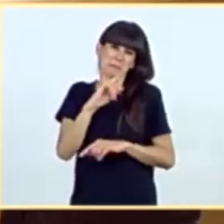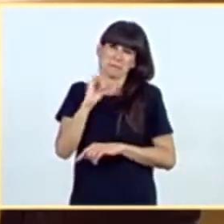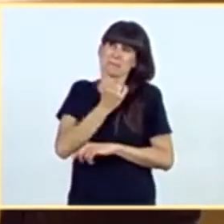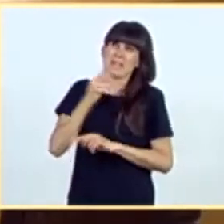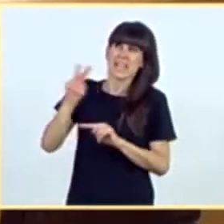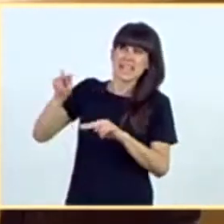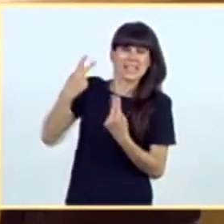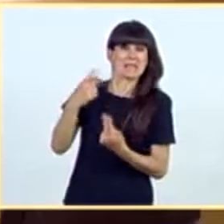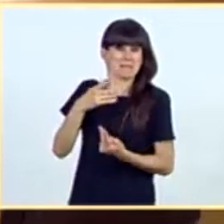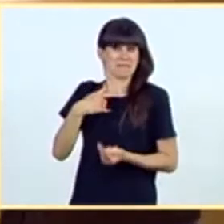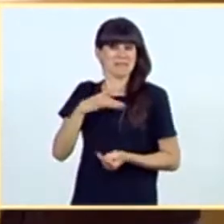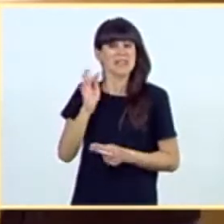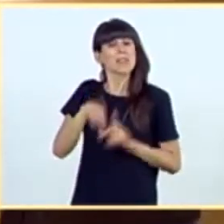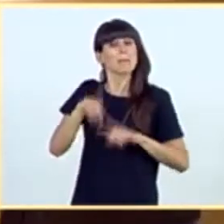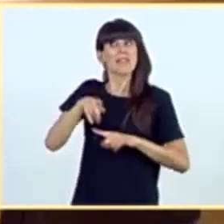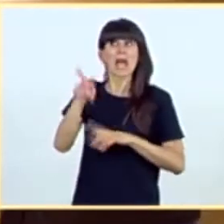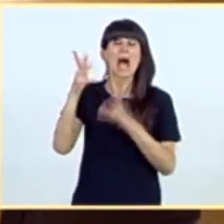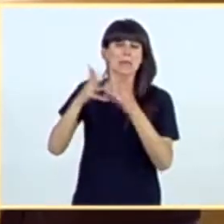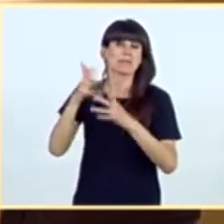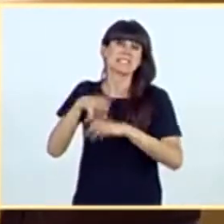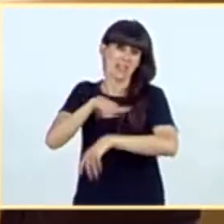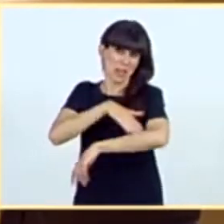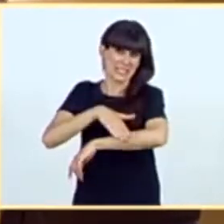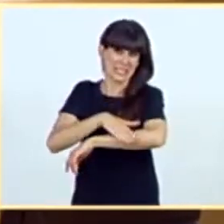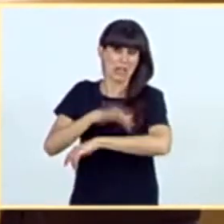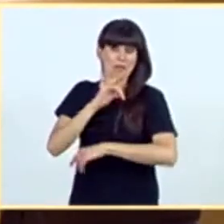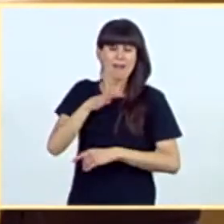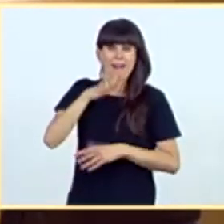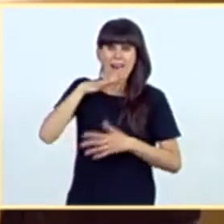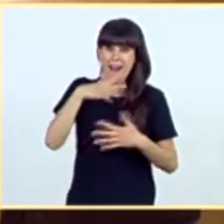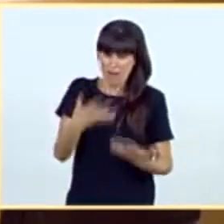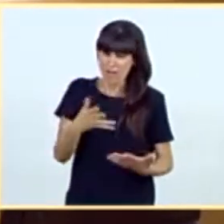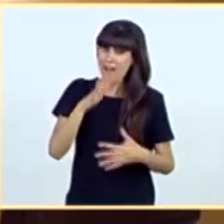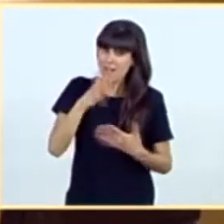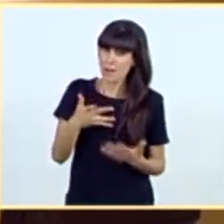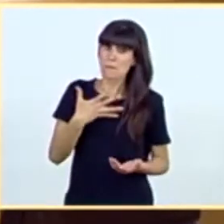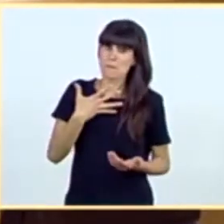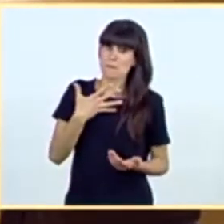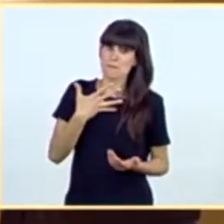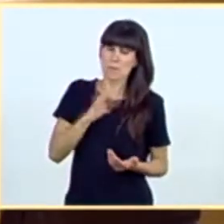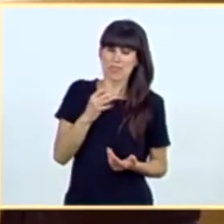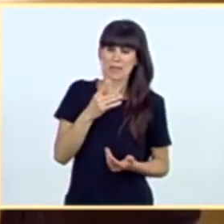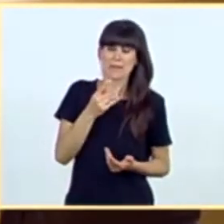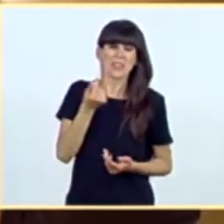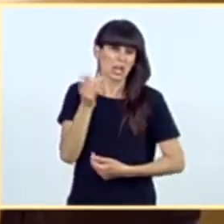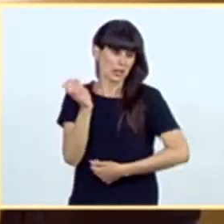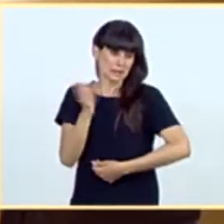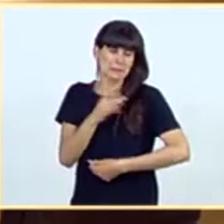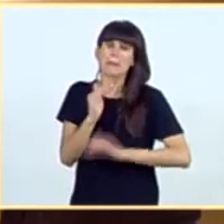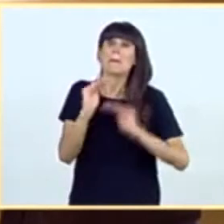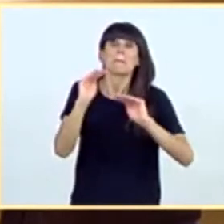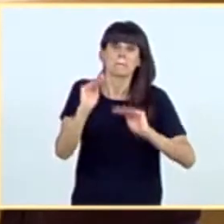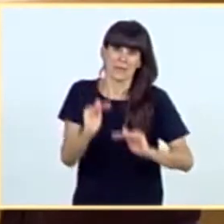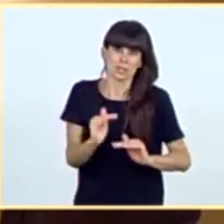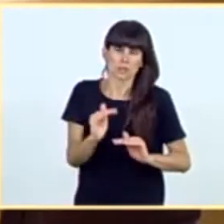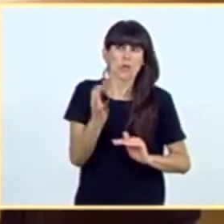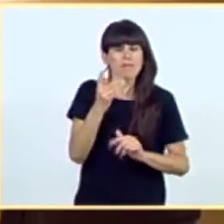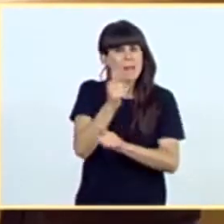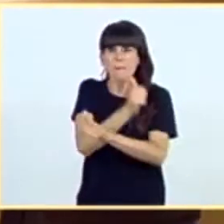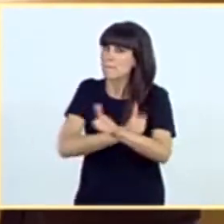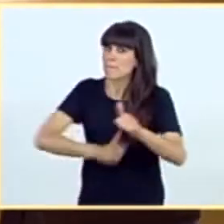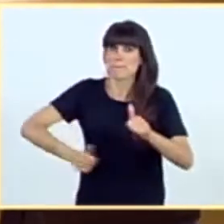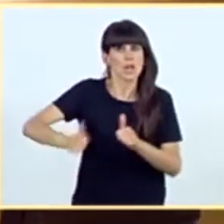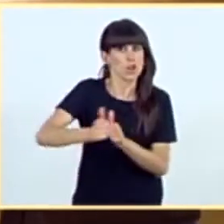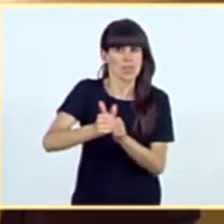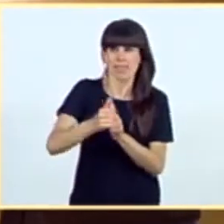Administración del Estado. Así pues, ante una más que probable reducción de ingresos, es prioritario asegurar la